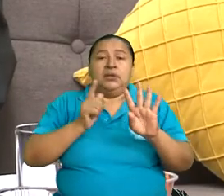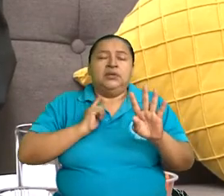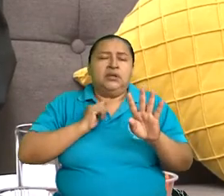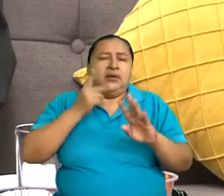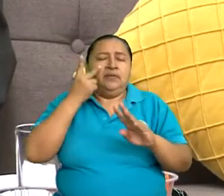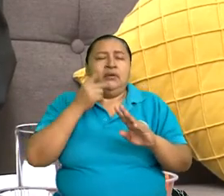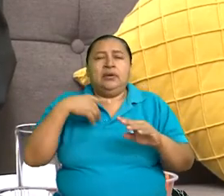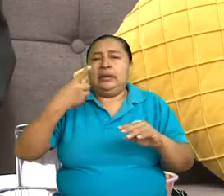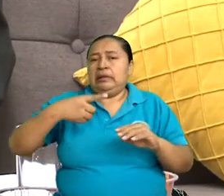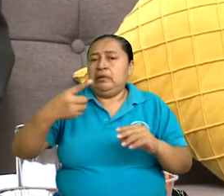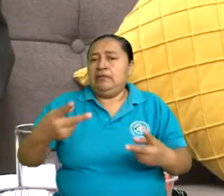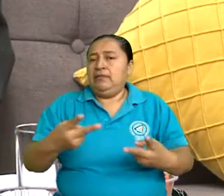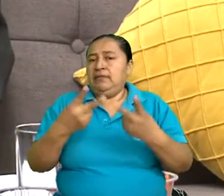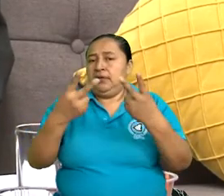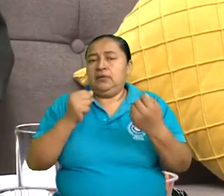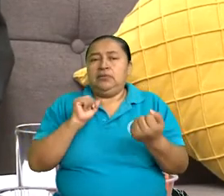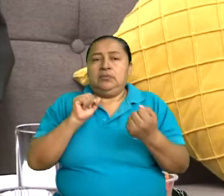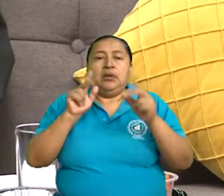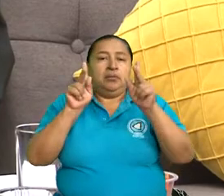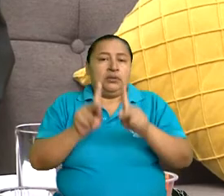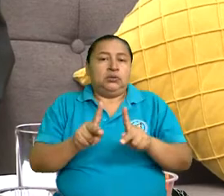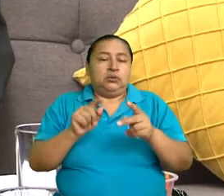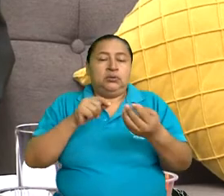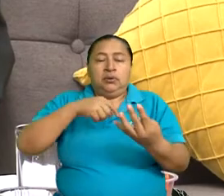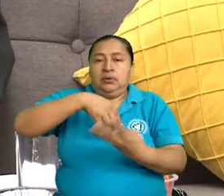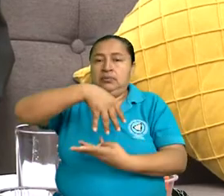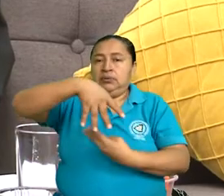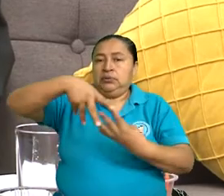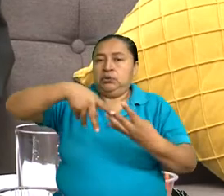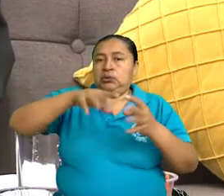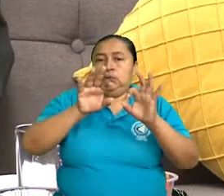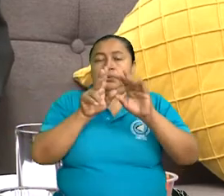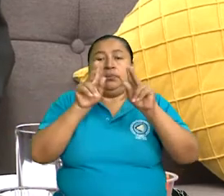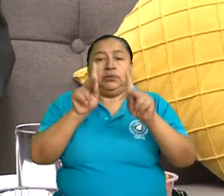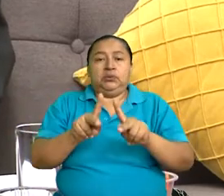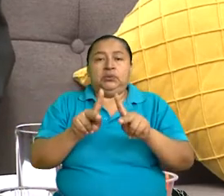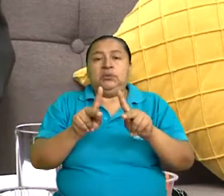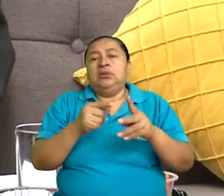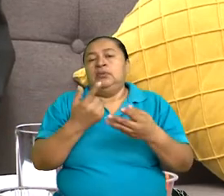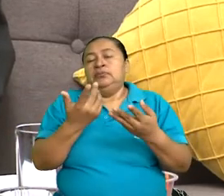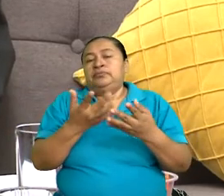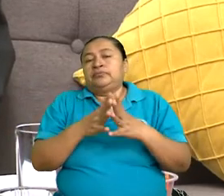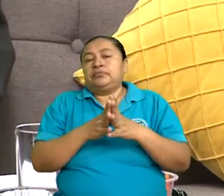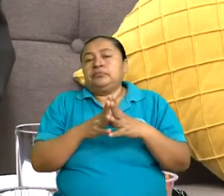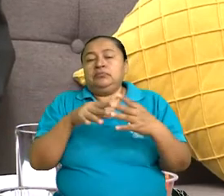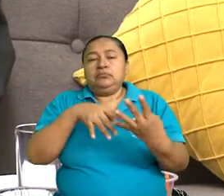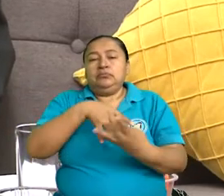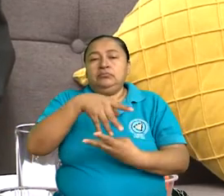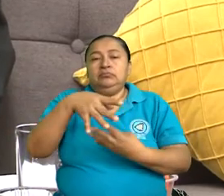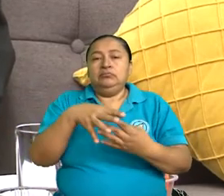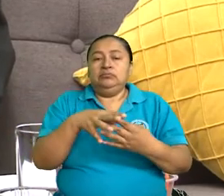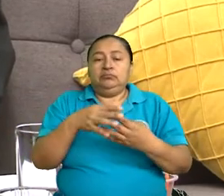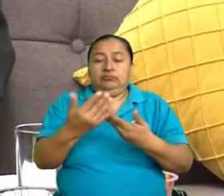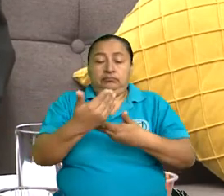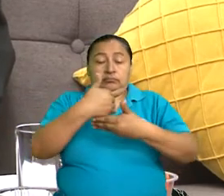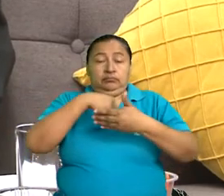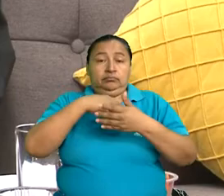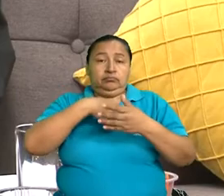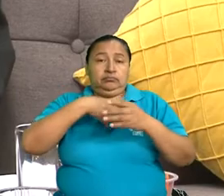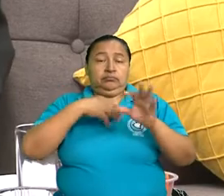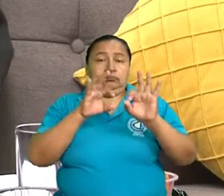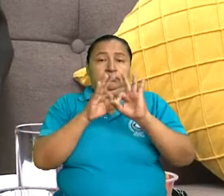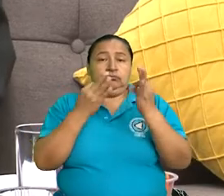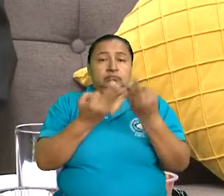vivir, con las relaciones entre las personas, con las relaciones a lo interno de la familia